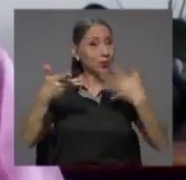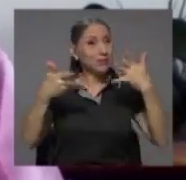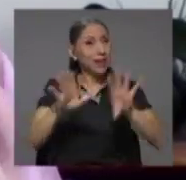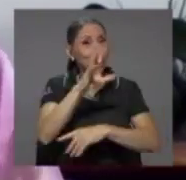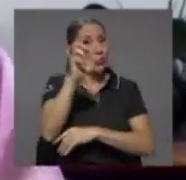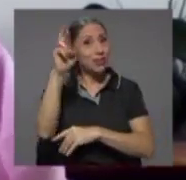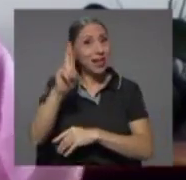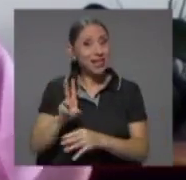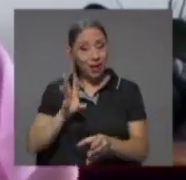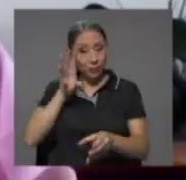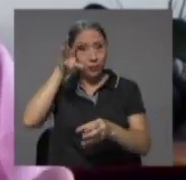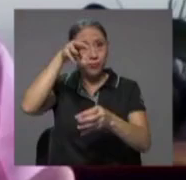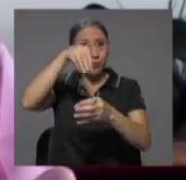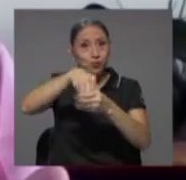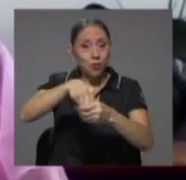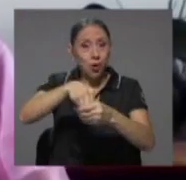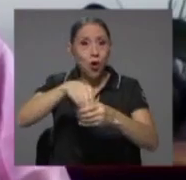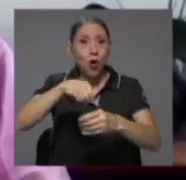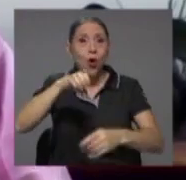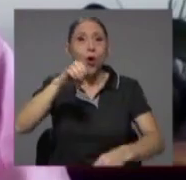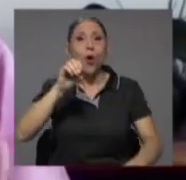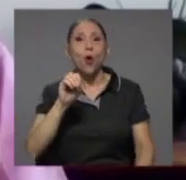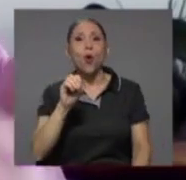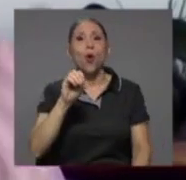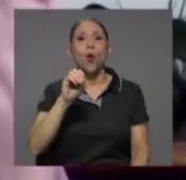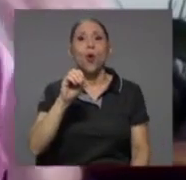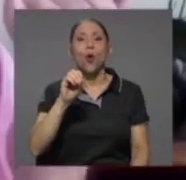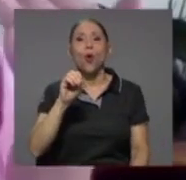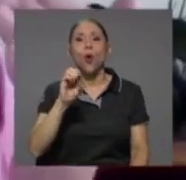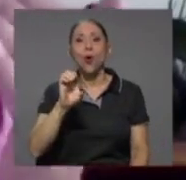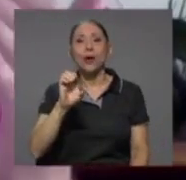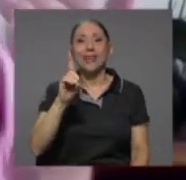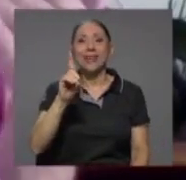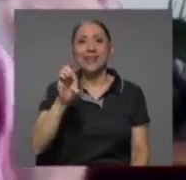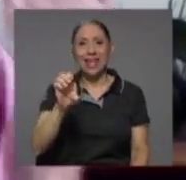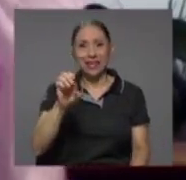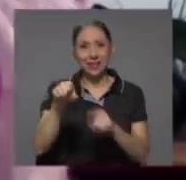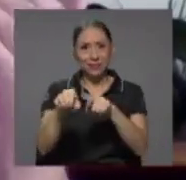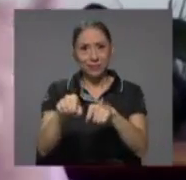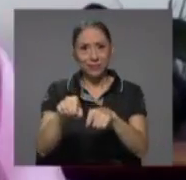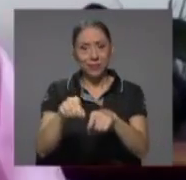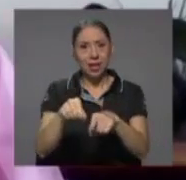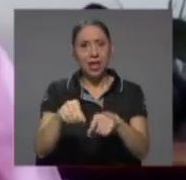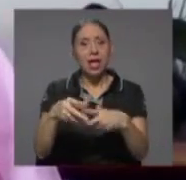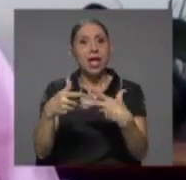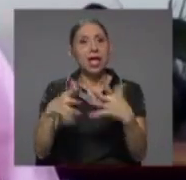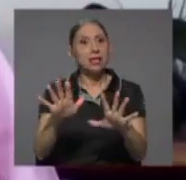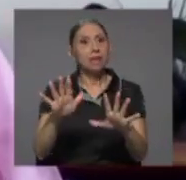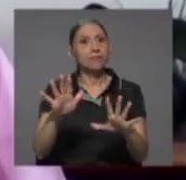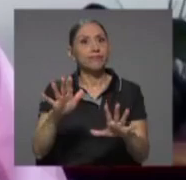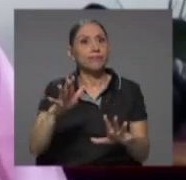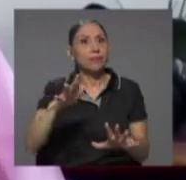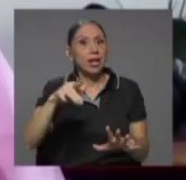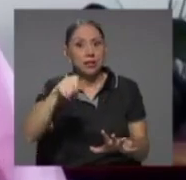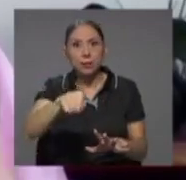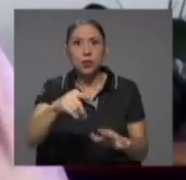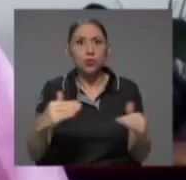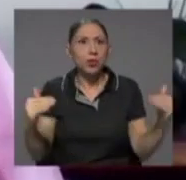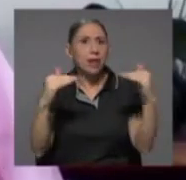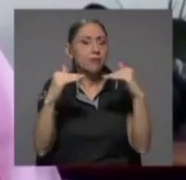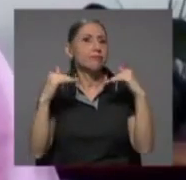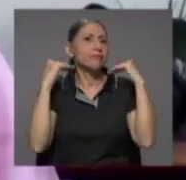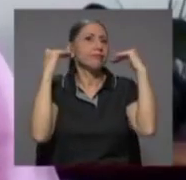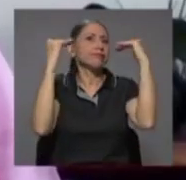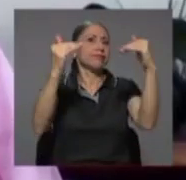parte de la OSD por ejemplo estamos al nivel del más alto en el mundo de la producción y el